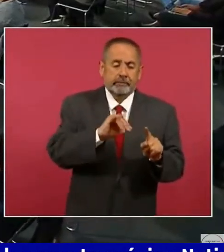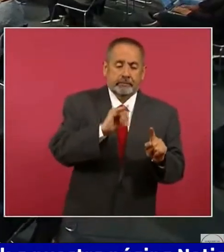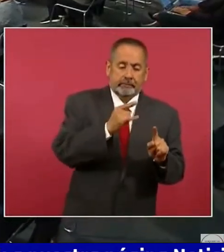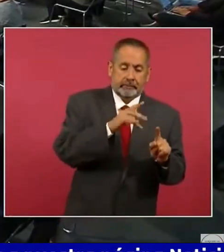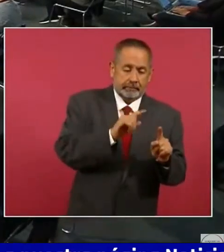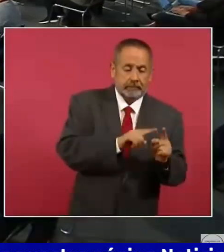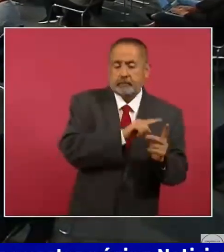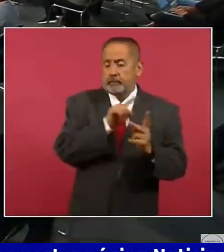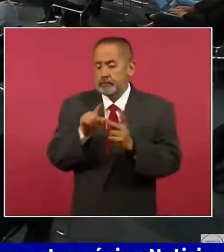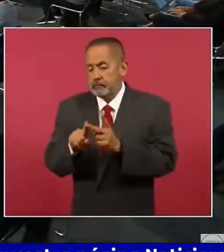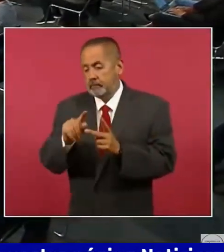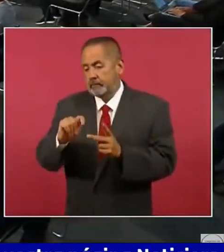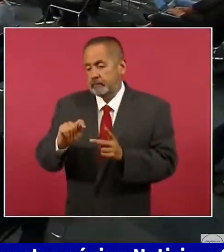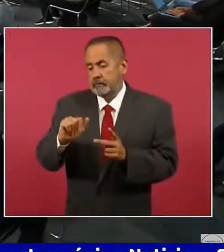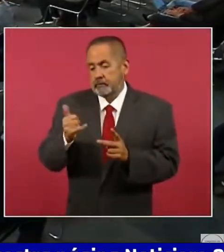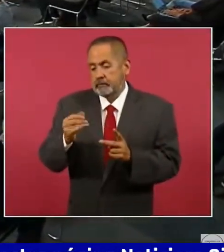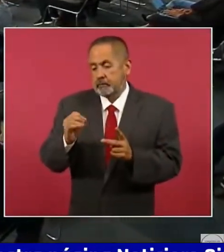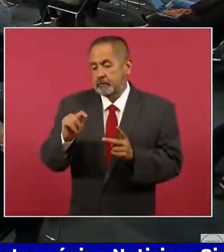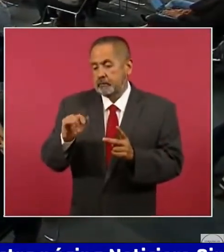Durango también.